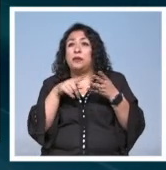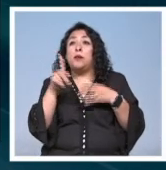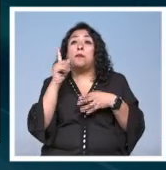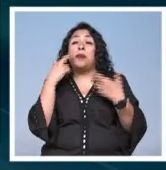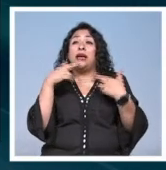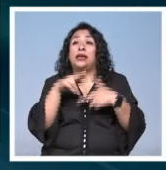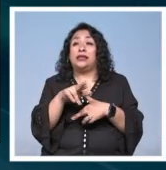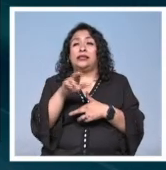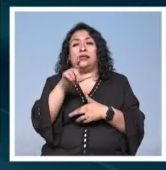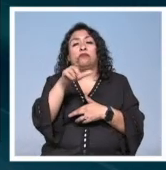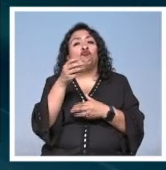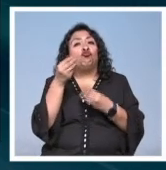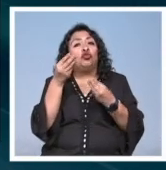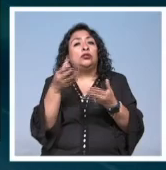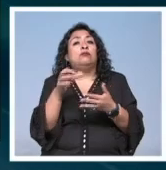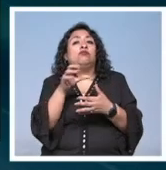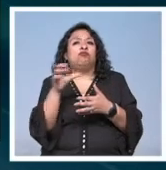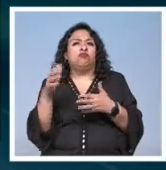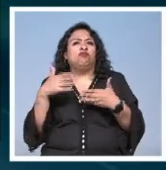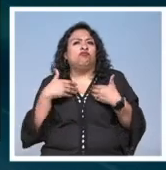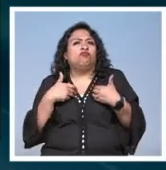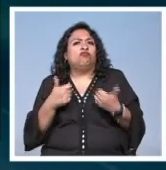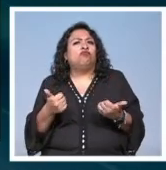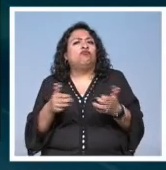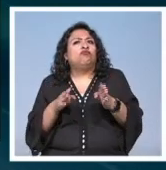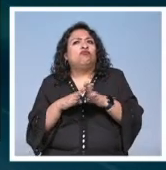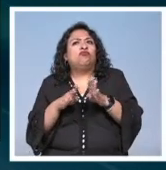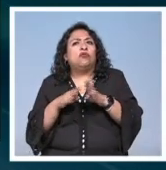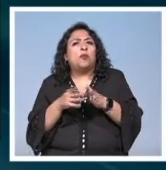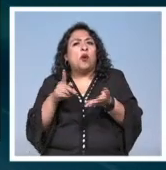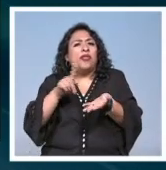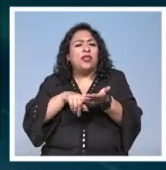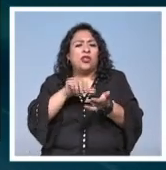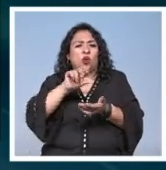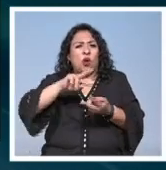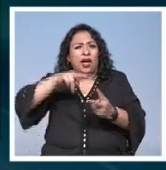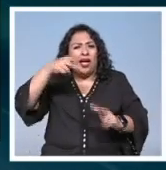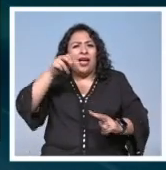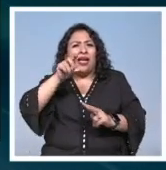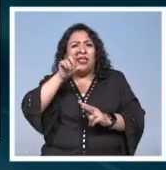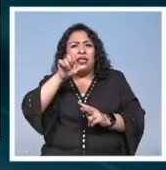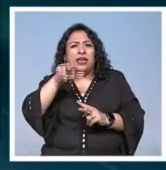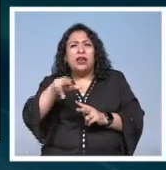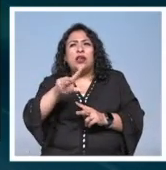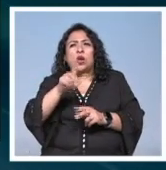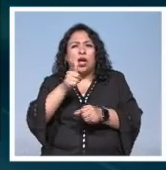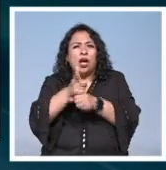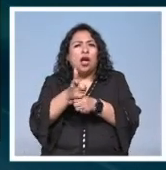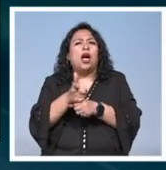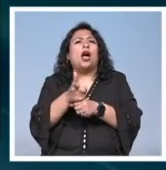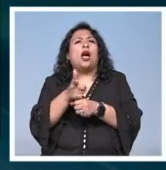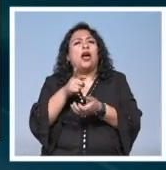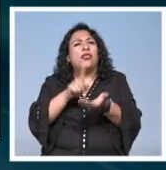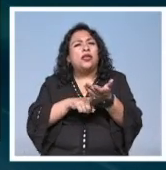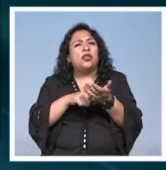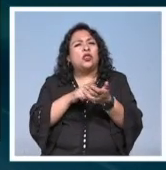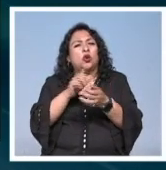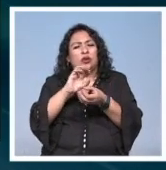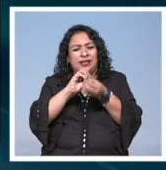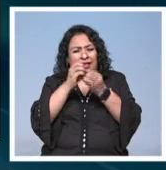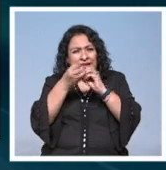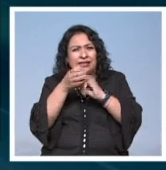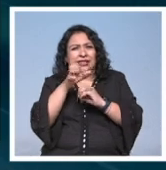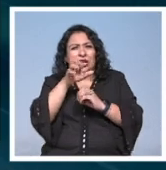recompensada por sus contribuciones para comprender cómo se empaqueta el ADN y saber cómo se determina la identidad celular durante el